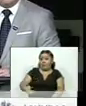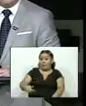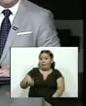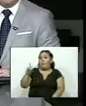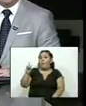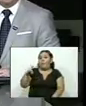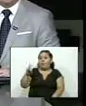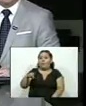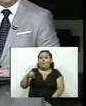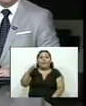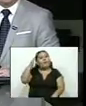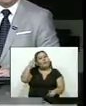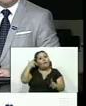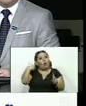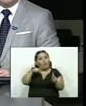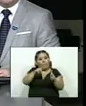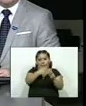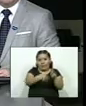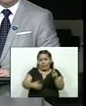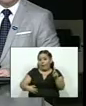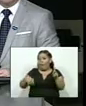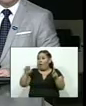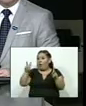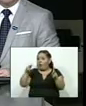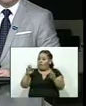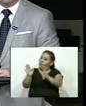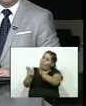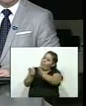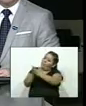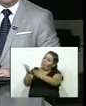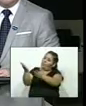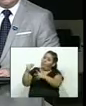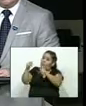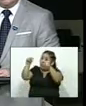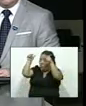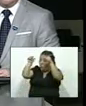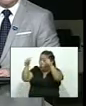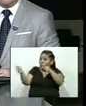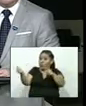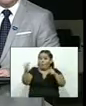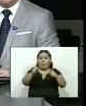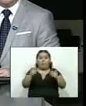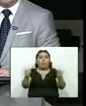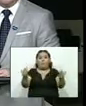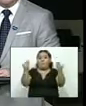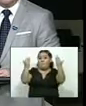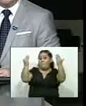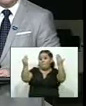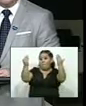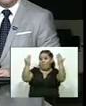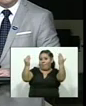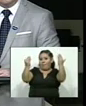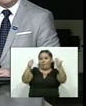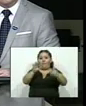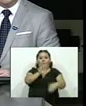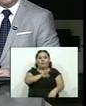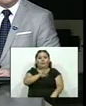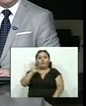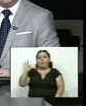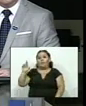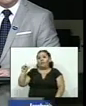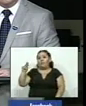Evo Morales pidió a la ONU que participe potencialmente junto al Papa Francisco como mediador para resolver la crisis